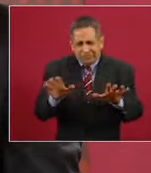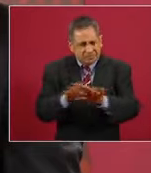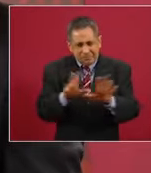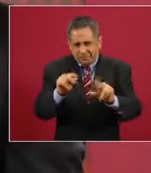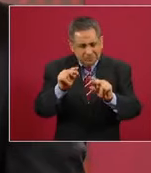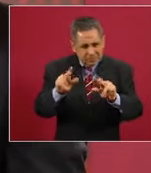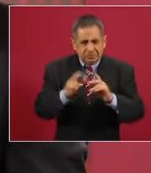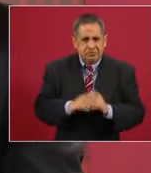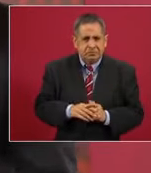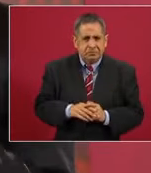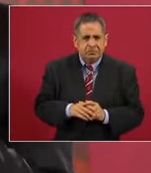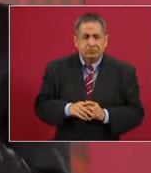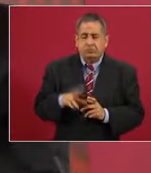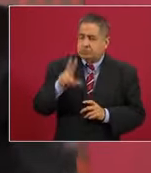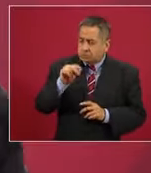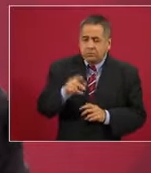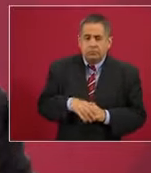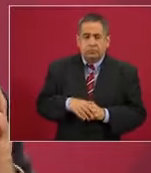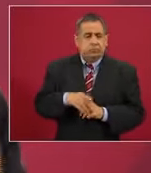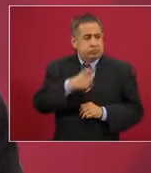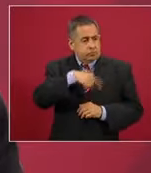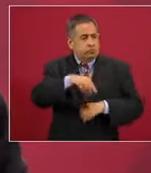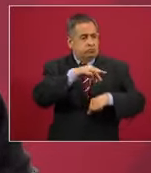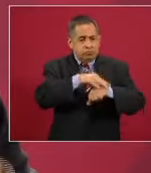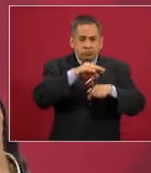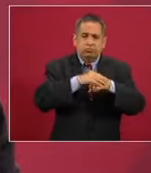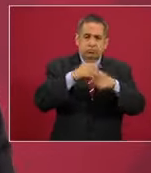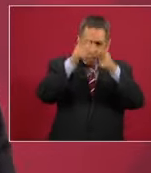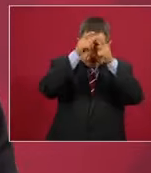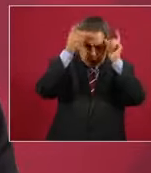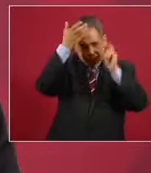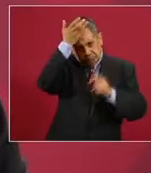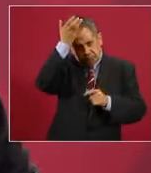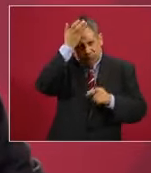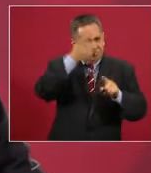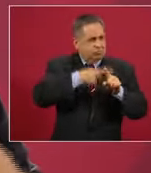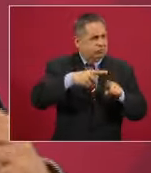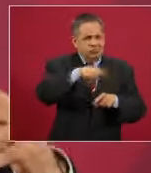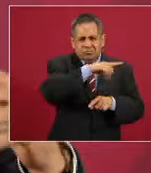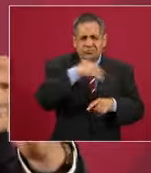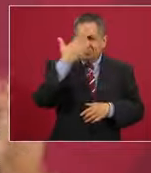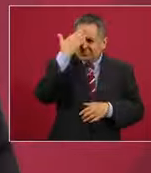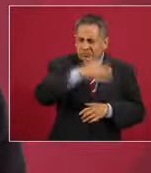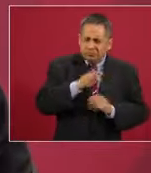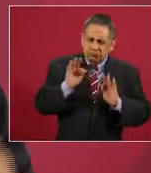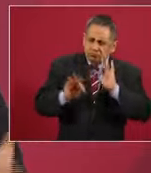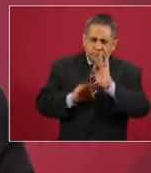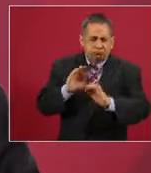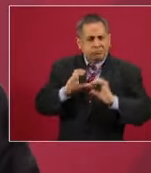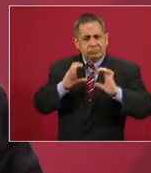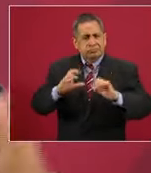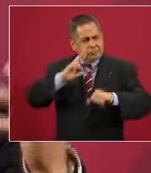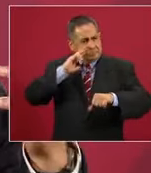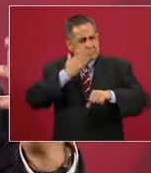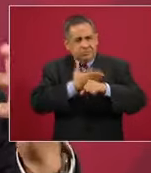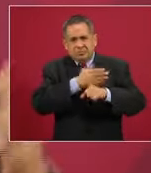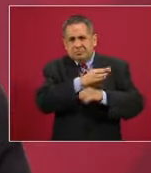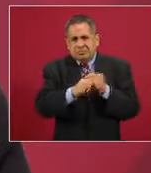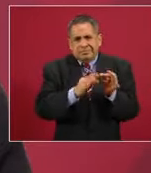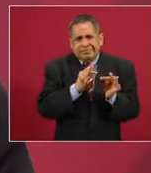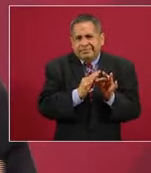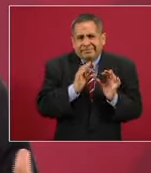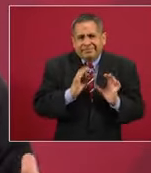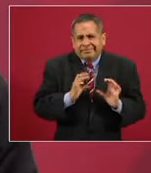porque los médicos, las enfermeras, todo el personal de salud han actuado de manera muy responsable